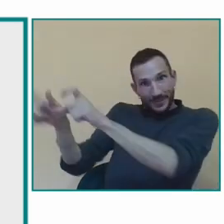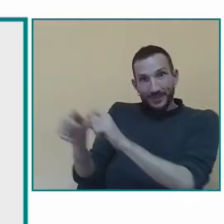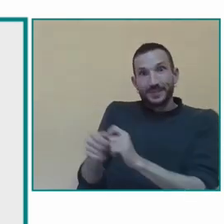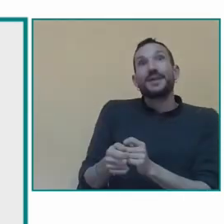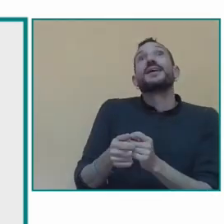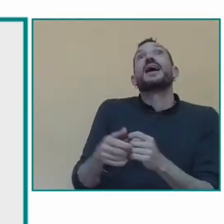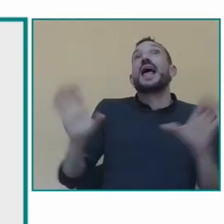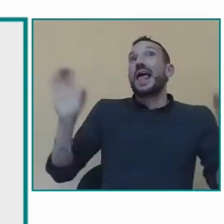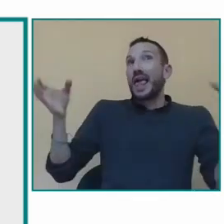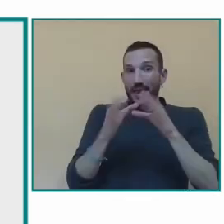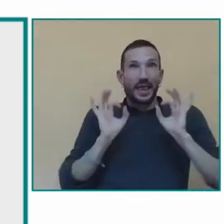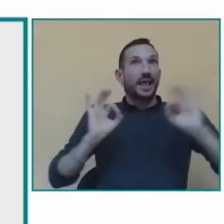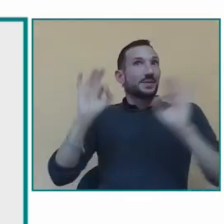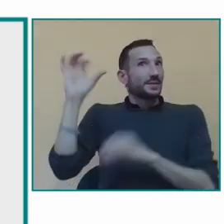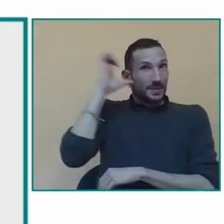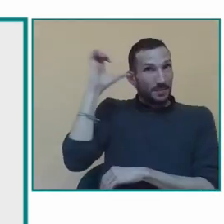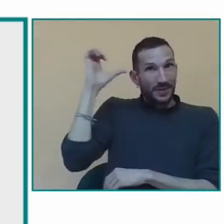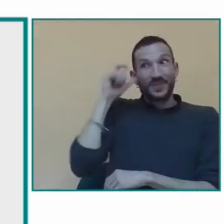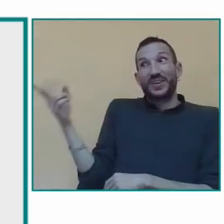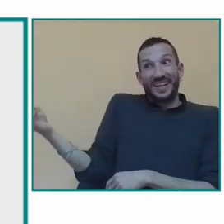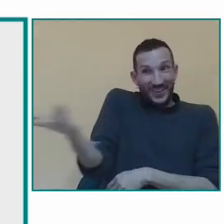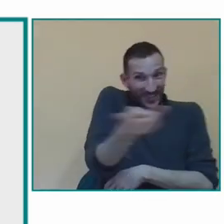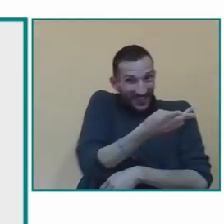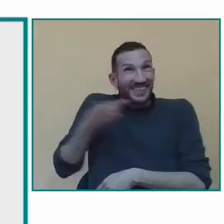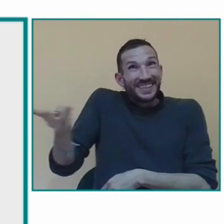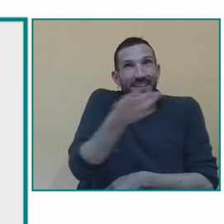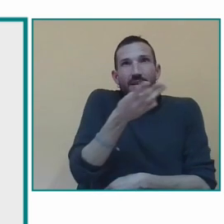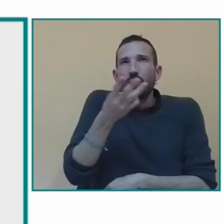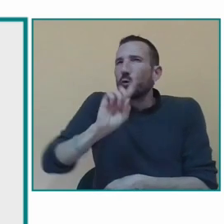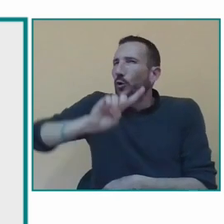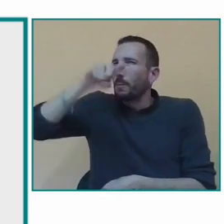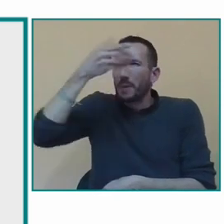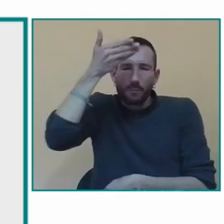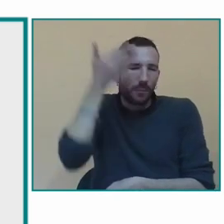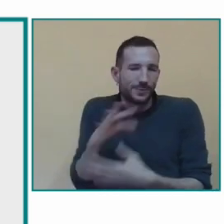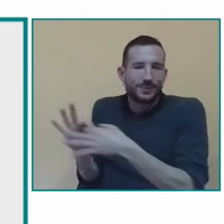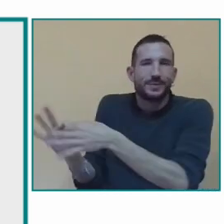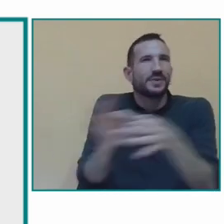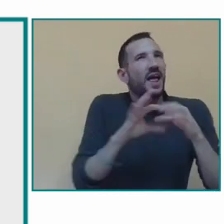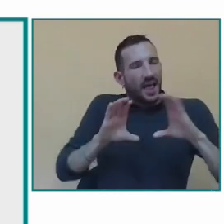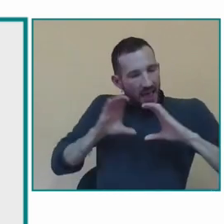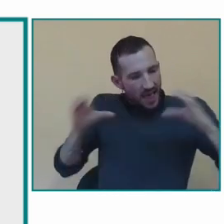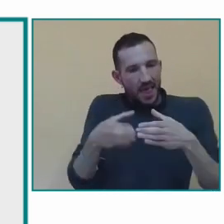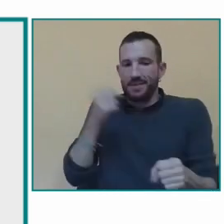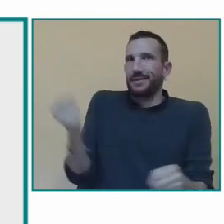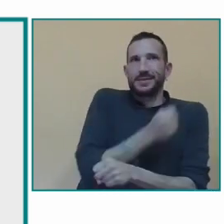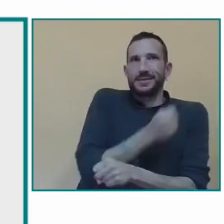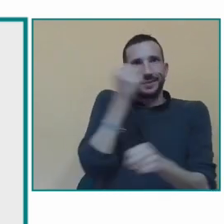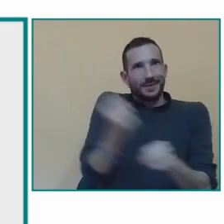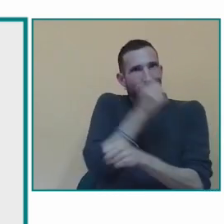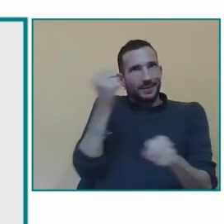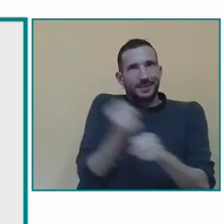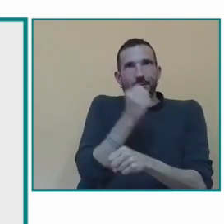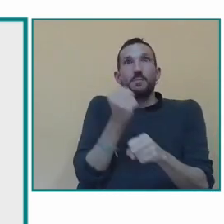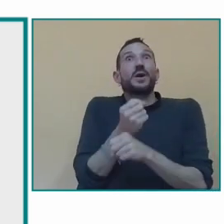especialista en lengua de signos que es co-cutora esa coordinación también con el equipo específico de discapacidad auditiva es muy importante que